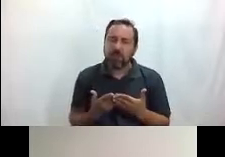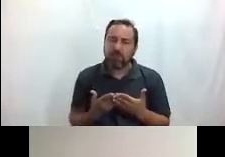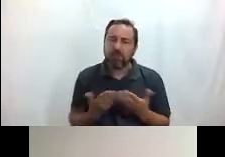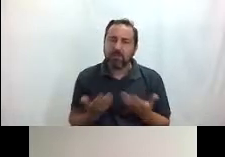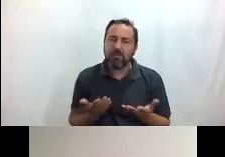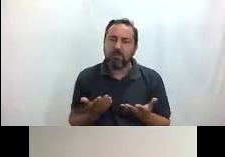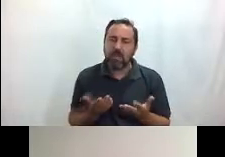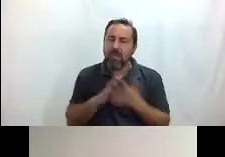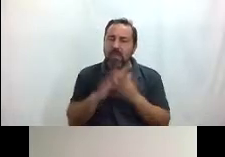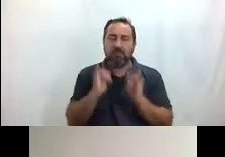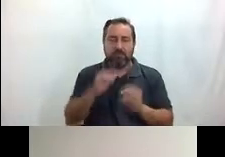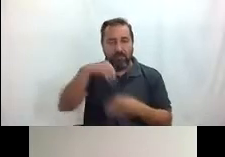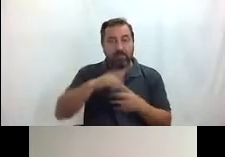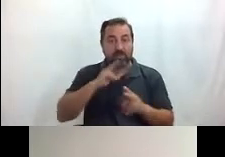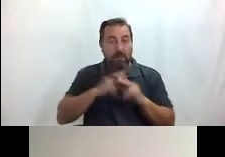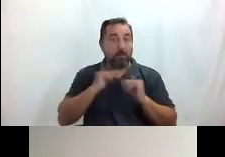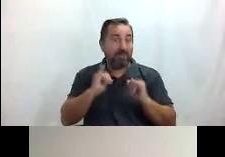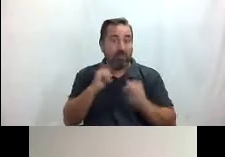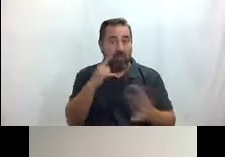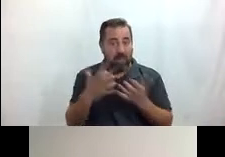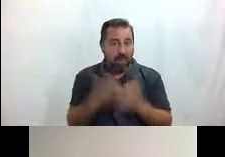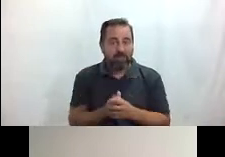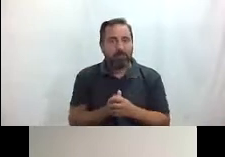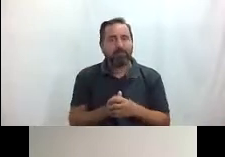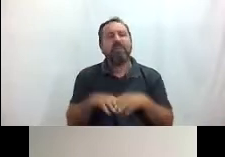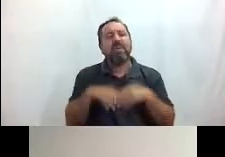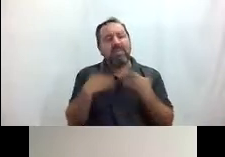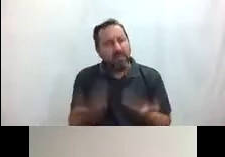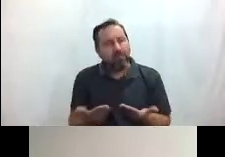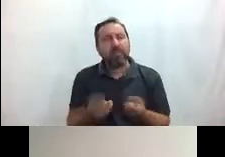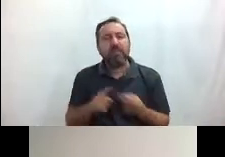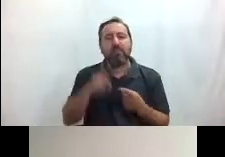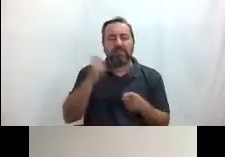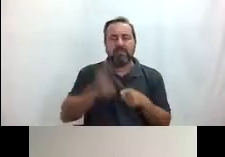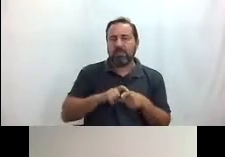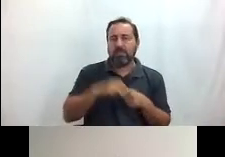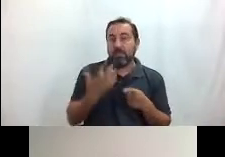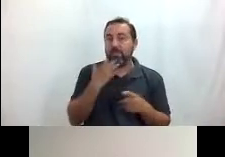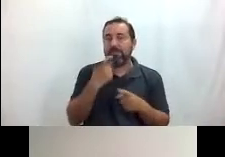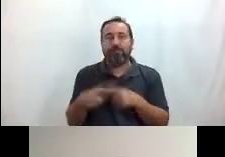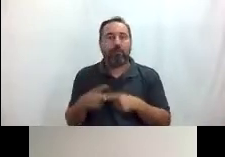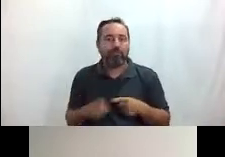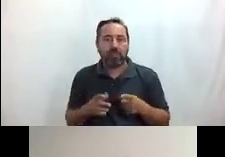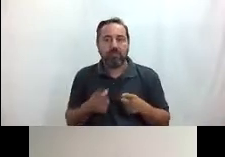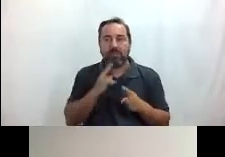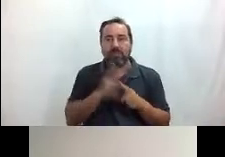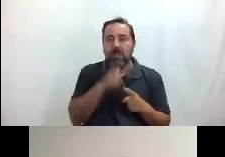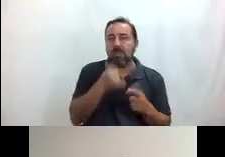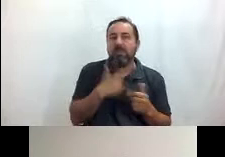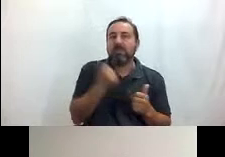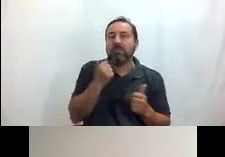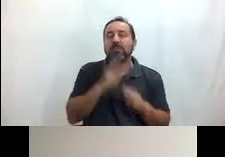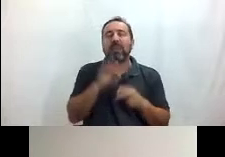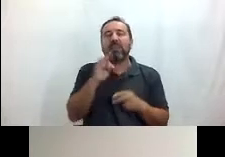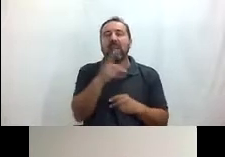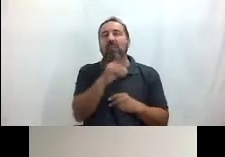del arte. Y también os ofrecemos, aparte de lo más típico, pues cosas trendy que se pueden hacer. Pues